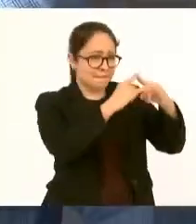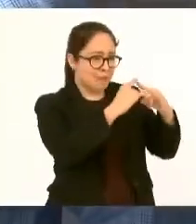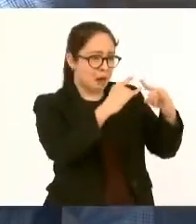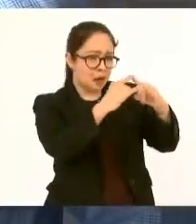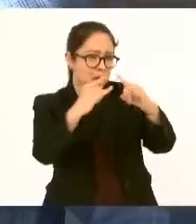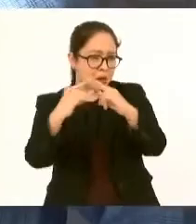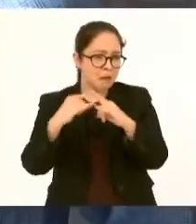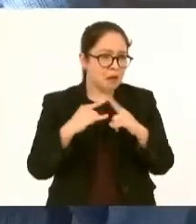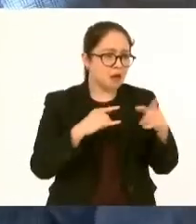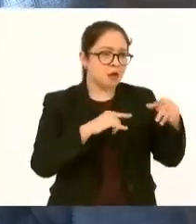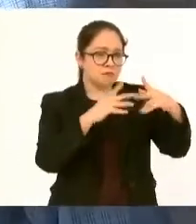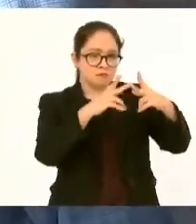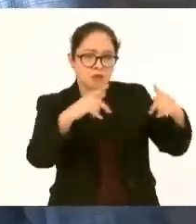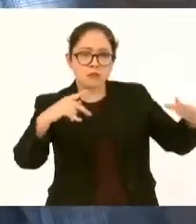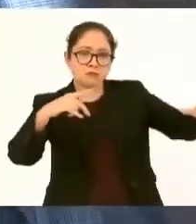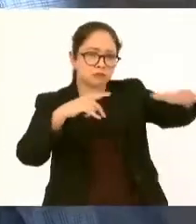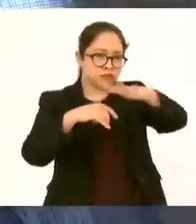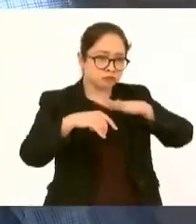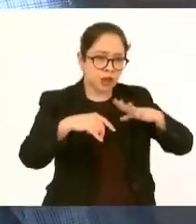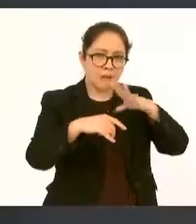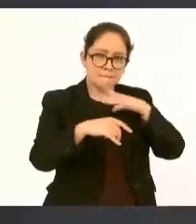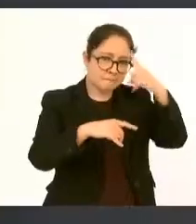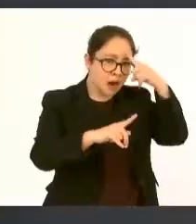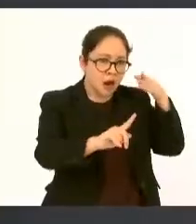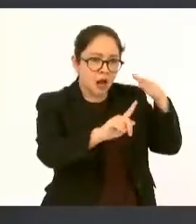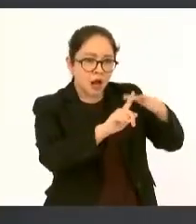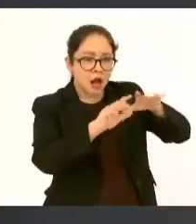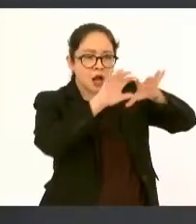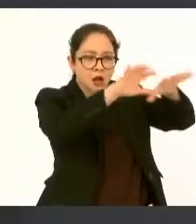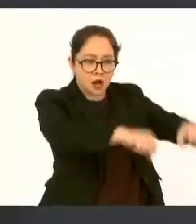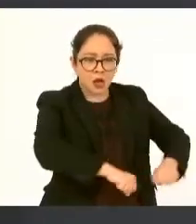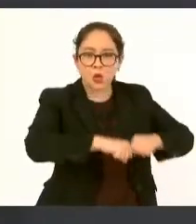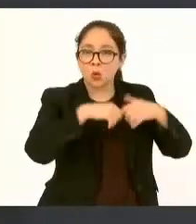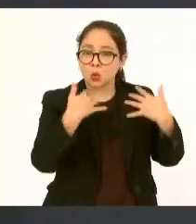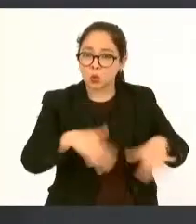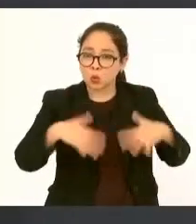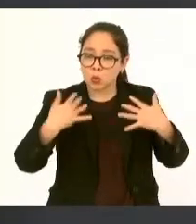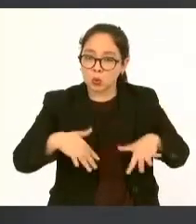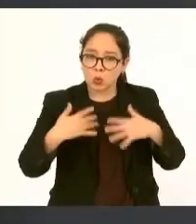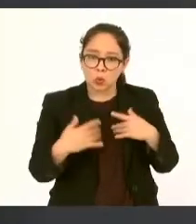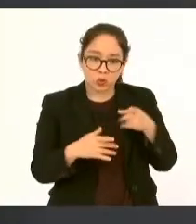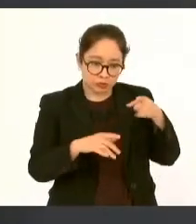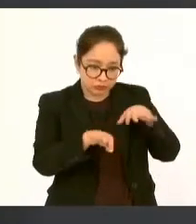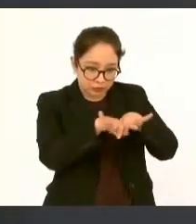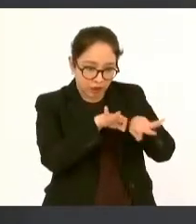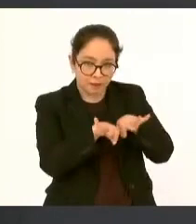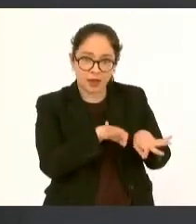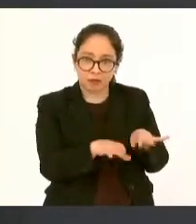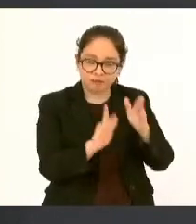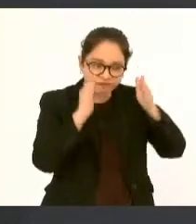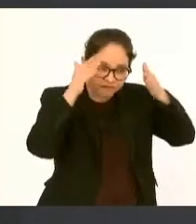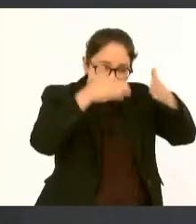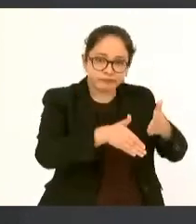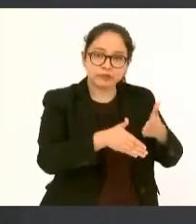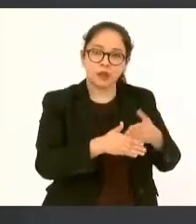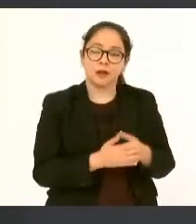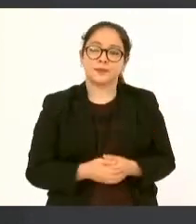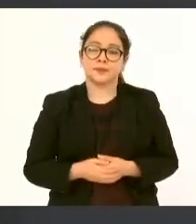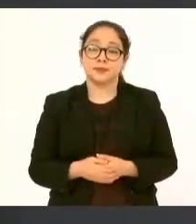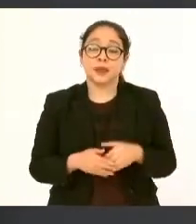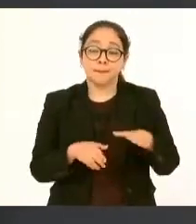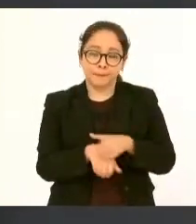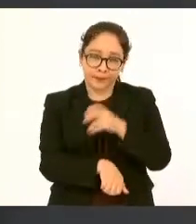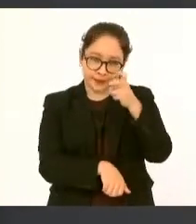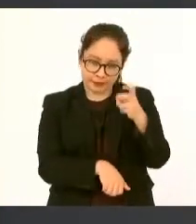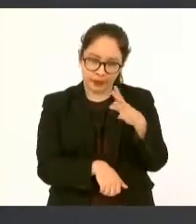costa del Golfo por eso de manera directa